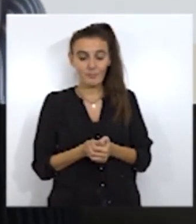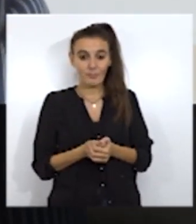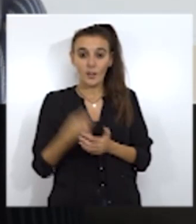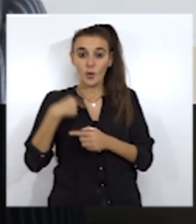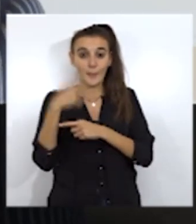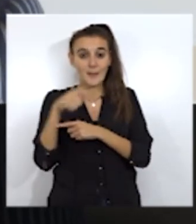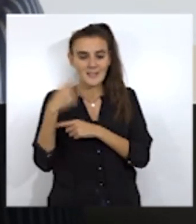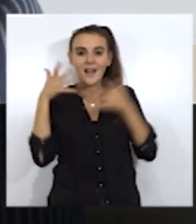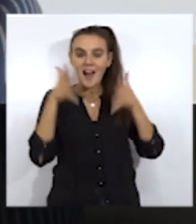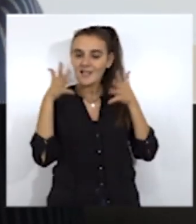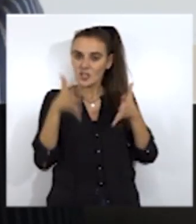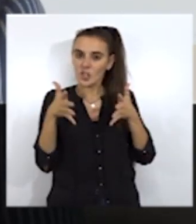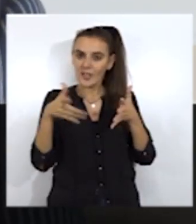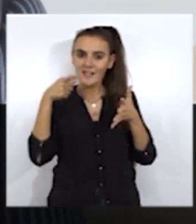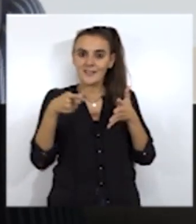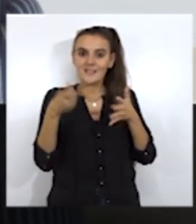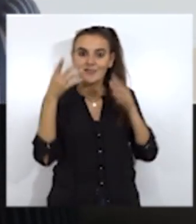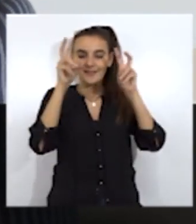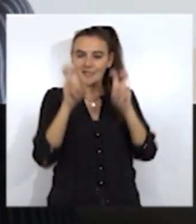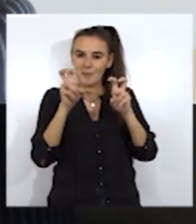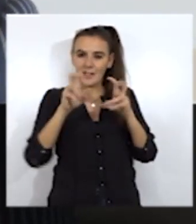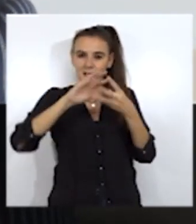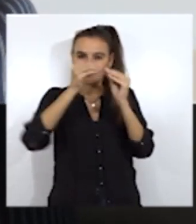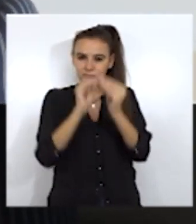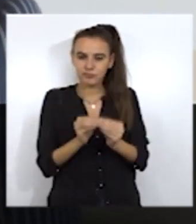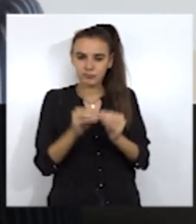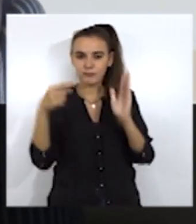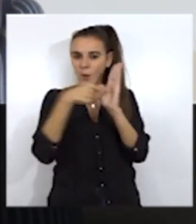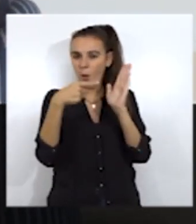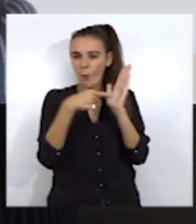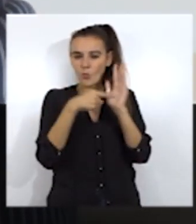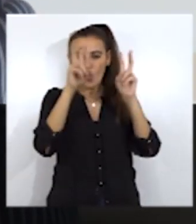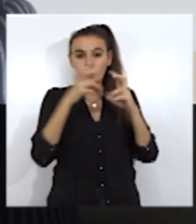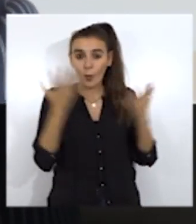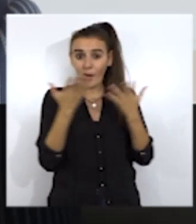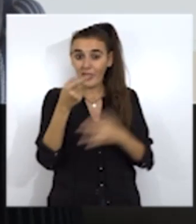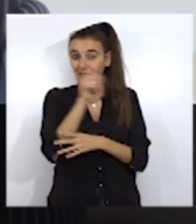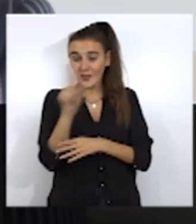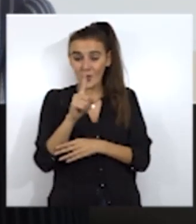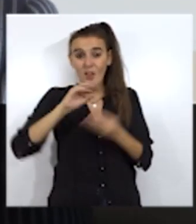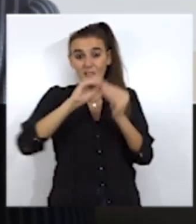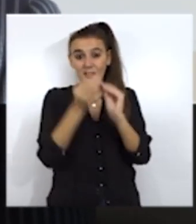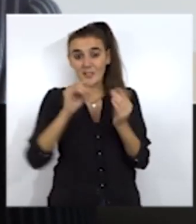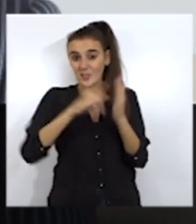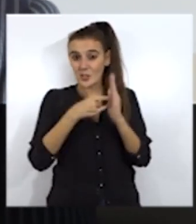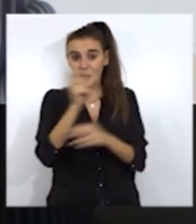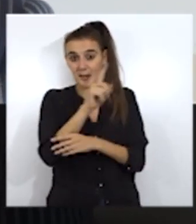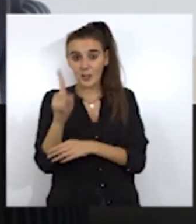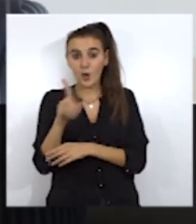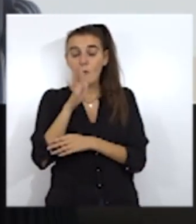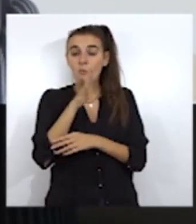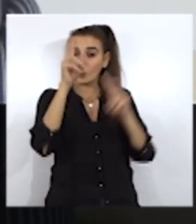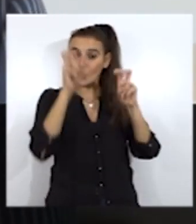asesora, que podemos tratar ese punto no como asunto de urgencia a abordar y a resolver, porque se trataba